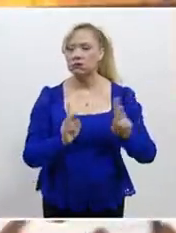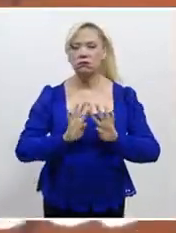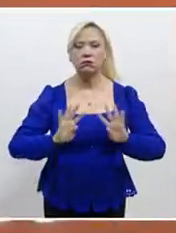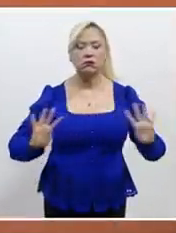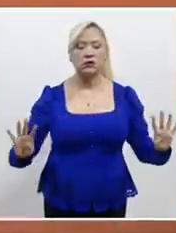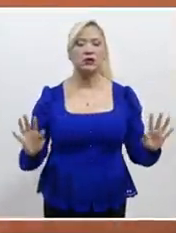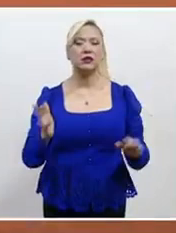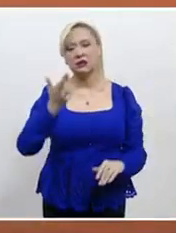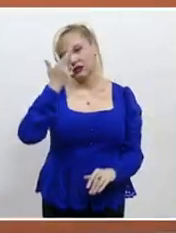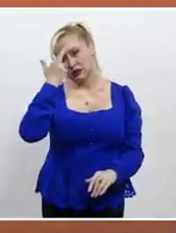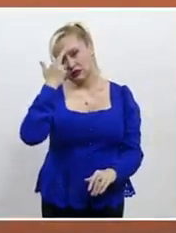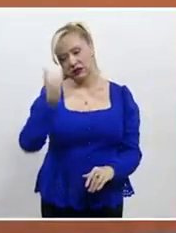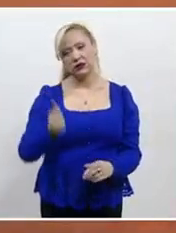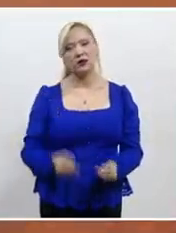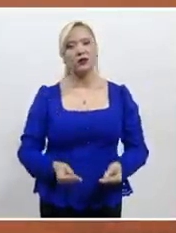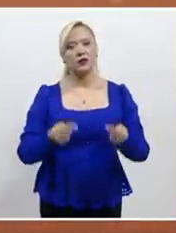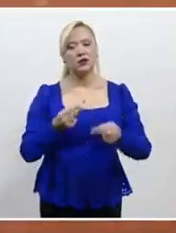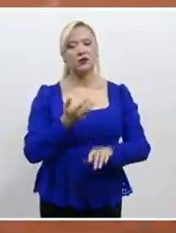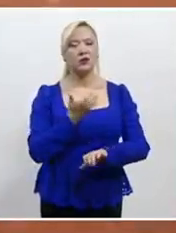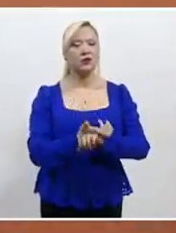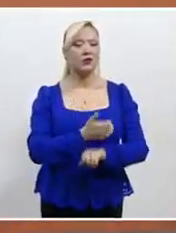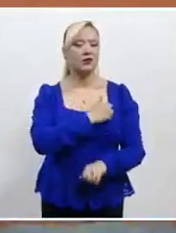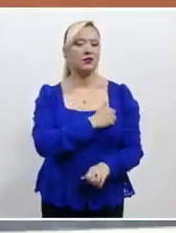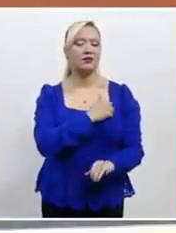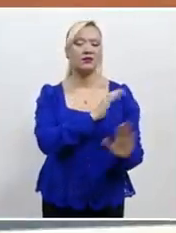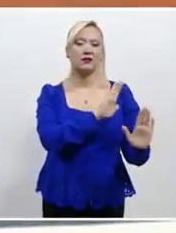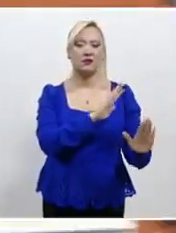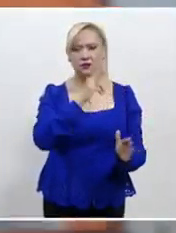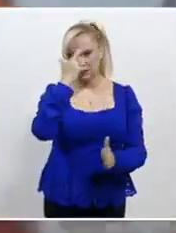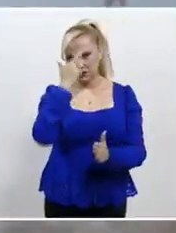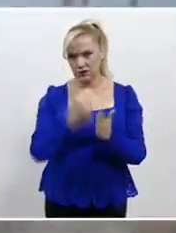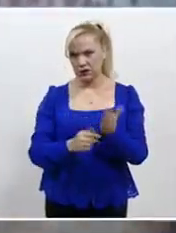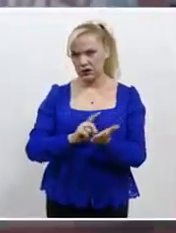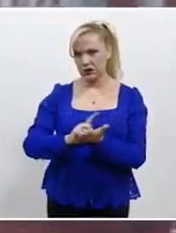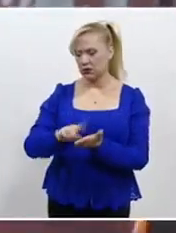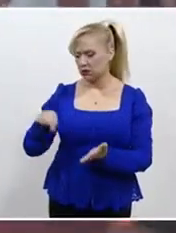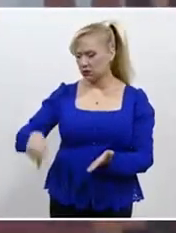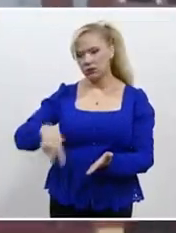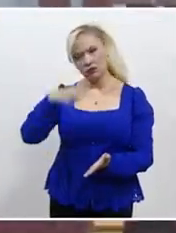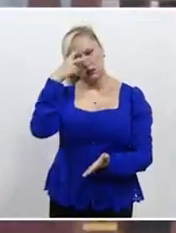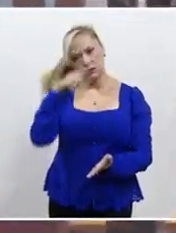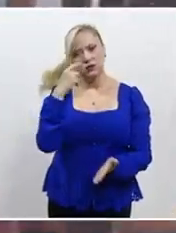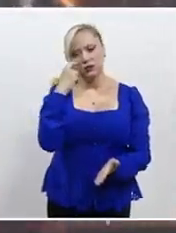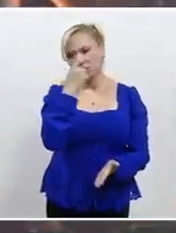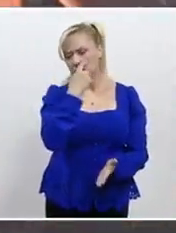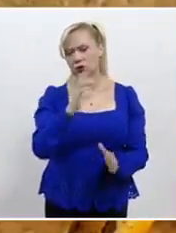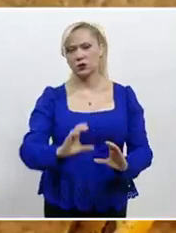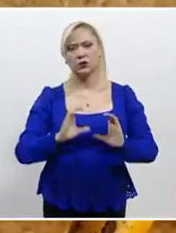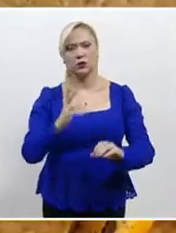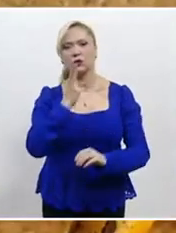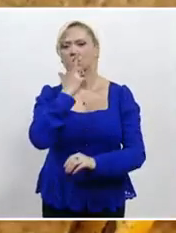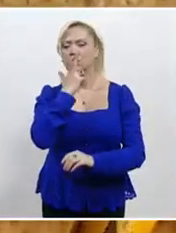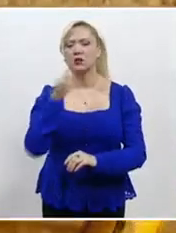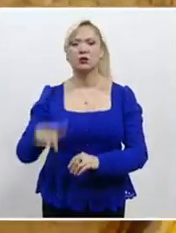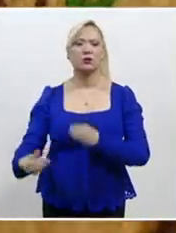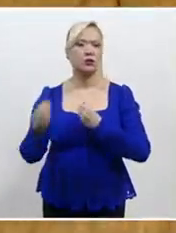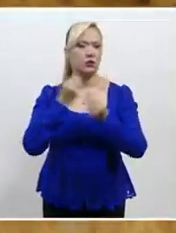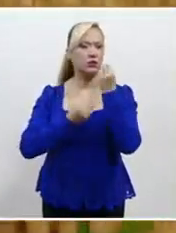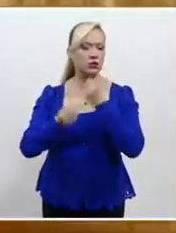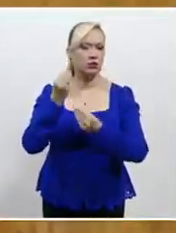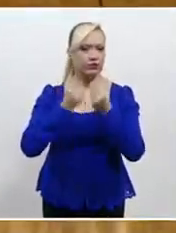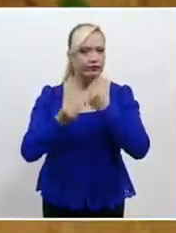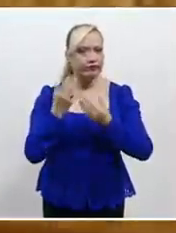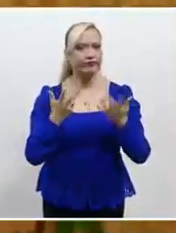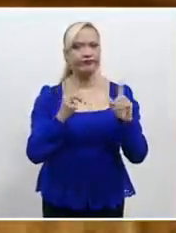controversias en el marco del T-MEC representa una violación al derecho soberano de México a preservar su seguridad alimentaria, la